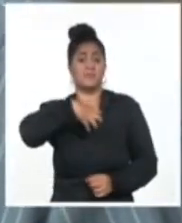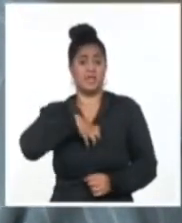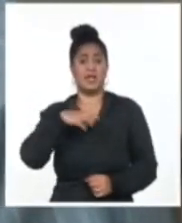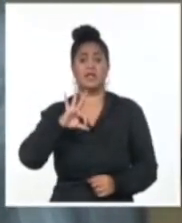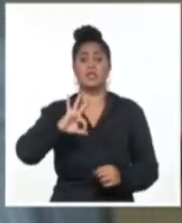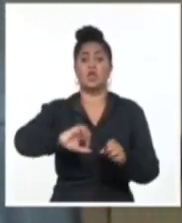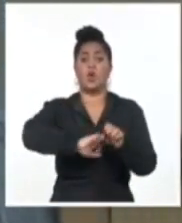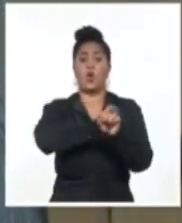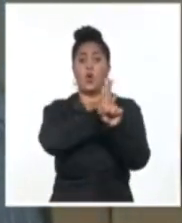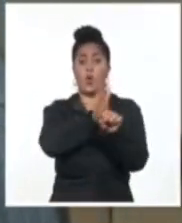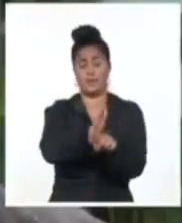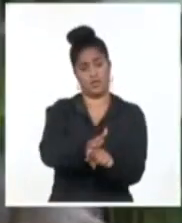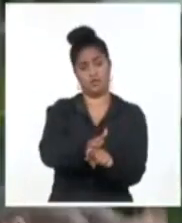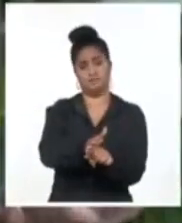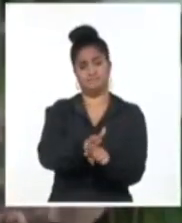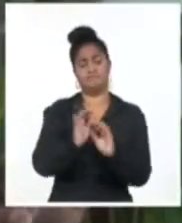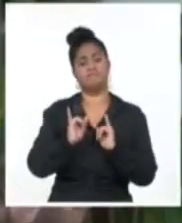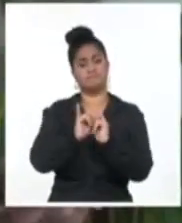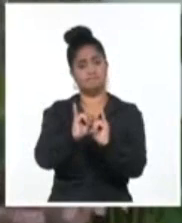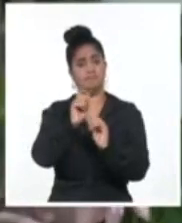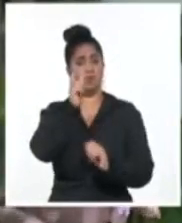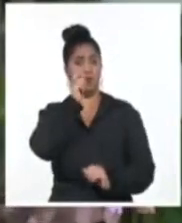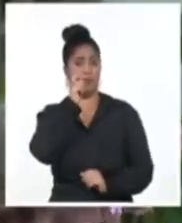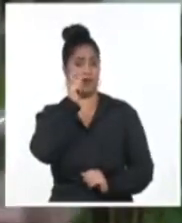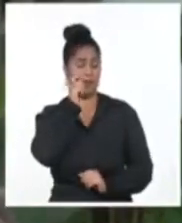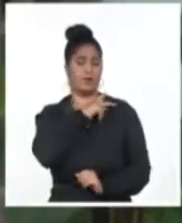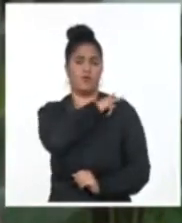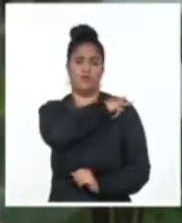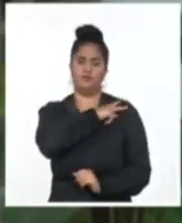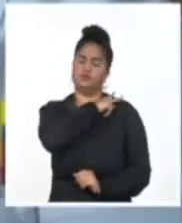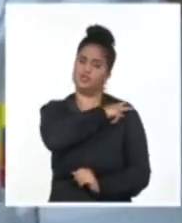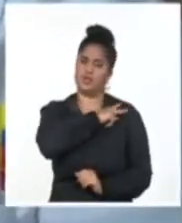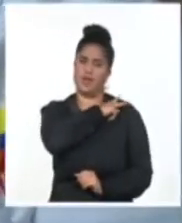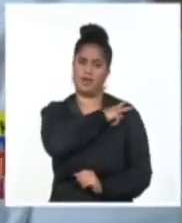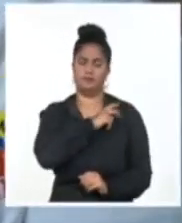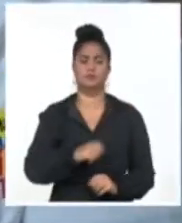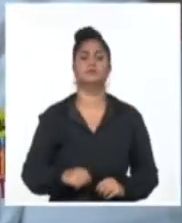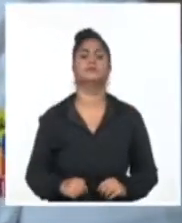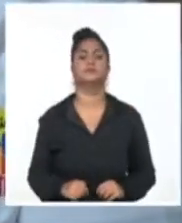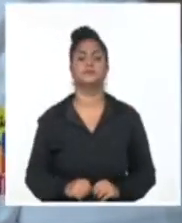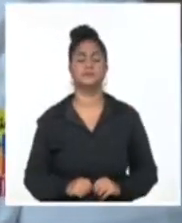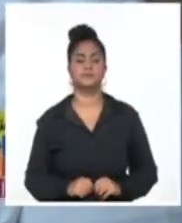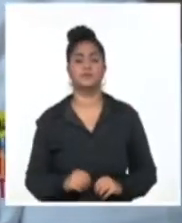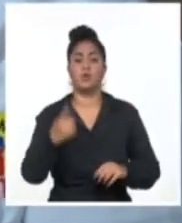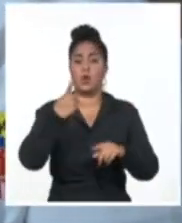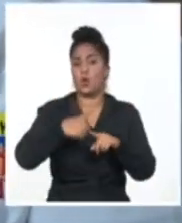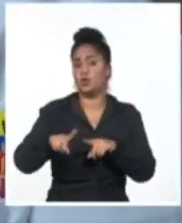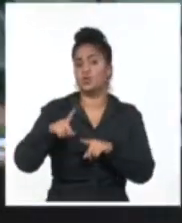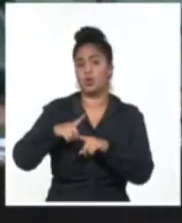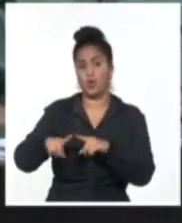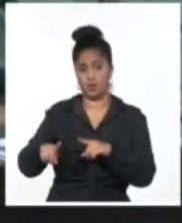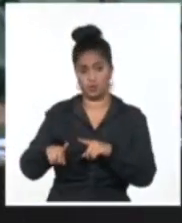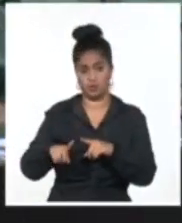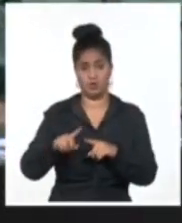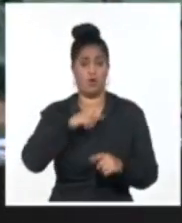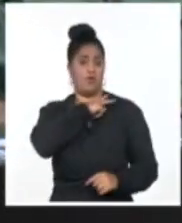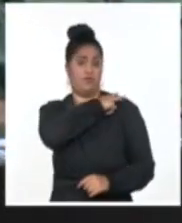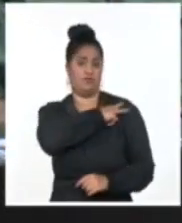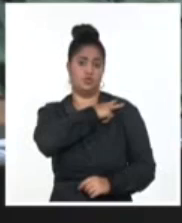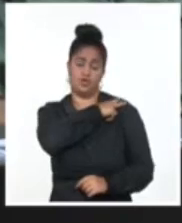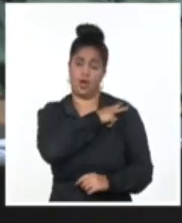territorio, Dr. Hidalberto Aguilar Hernández, al intervenir en la cita. Autoridades gubernamentales y del sector de la salud pública de las